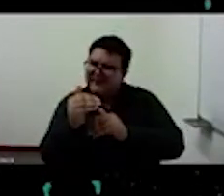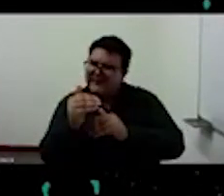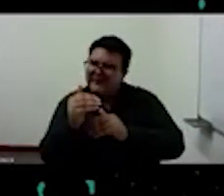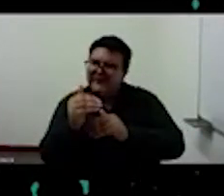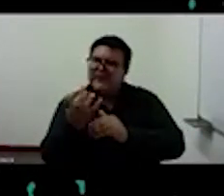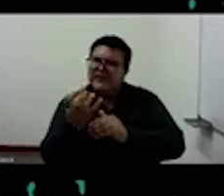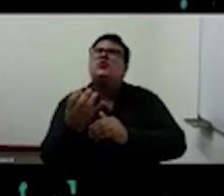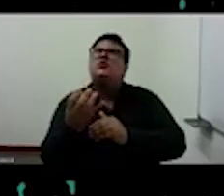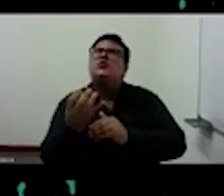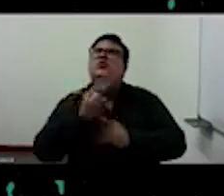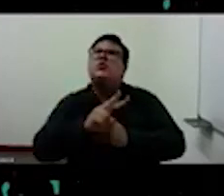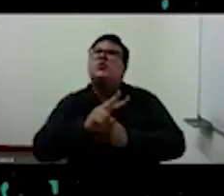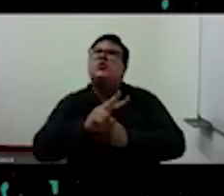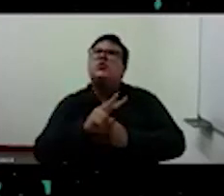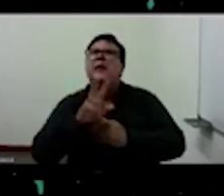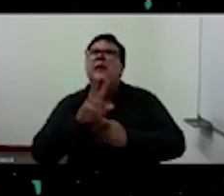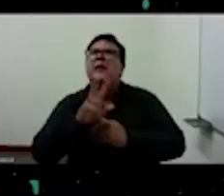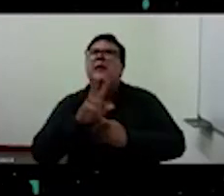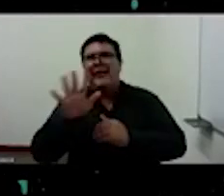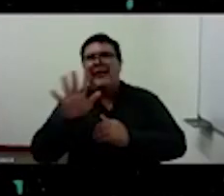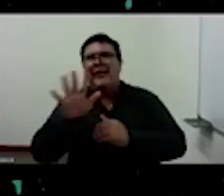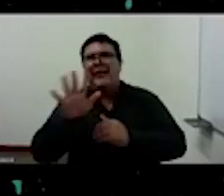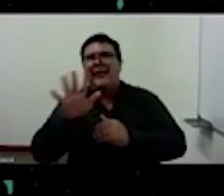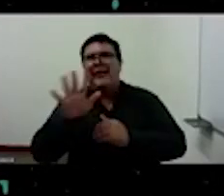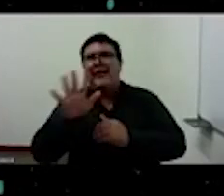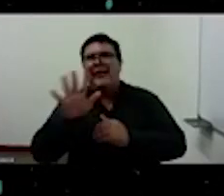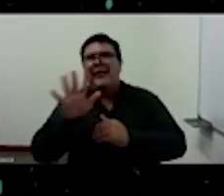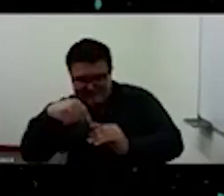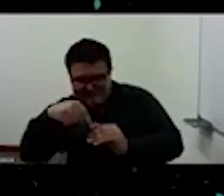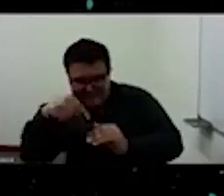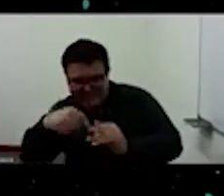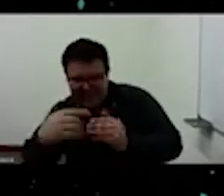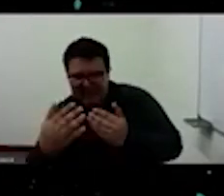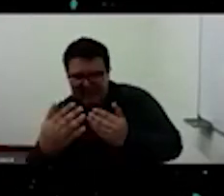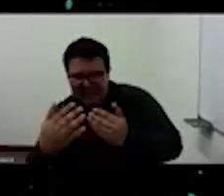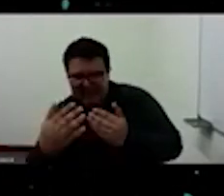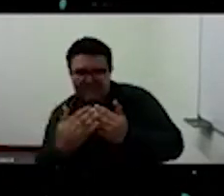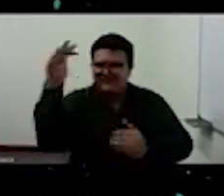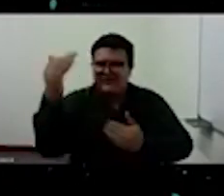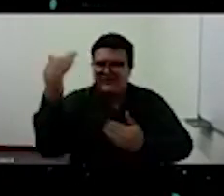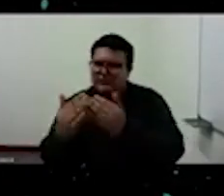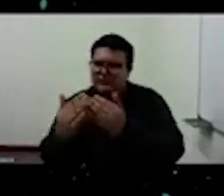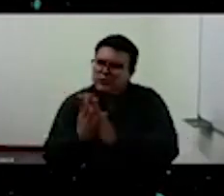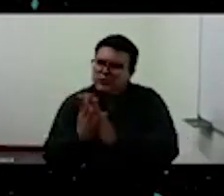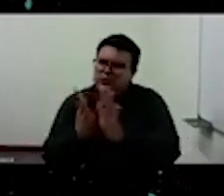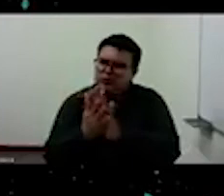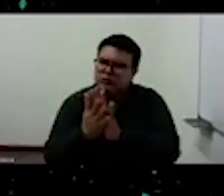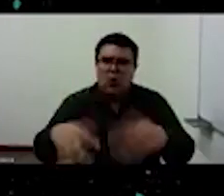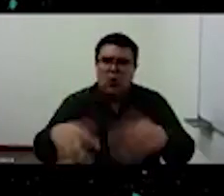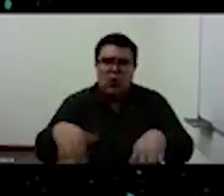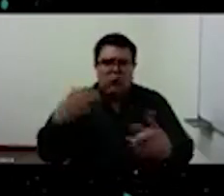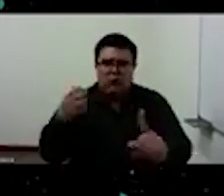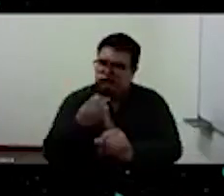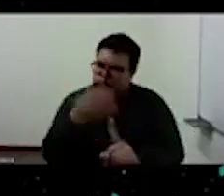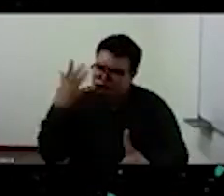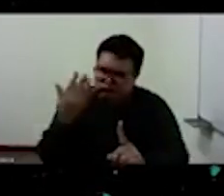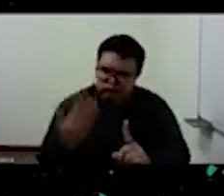25, Machiavelli dice una cosa impresionante